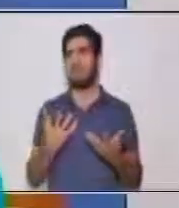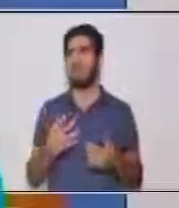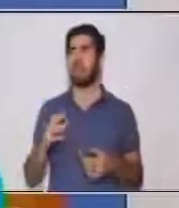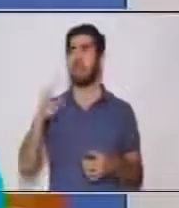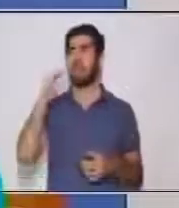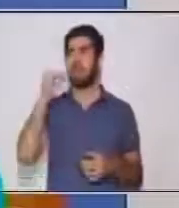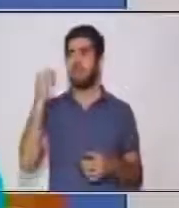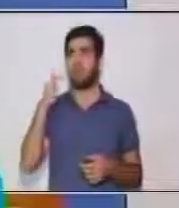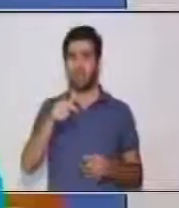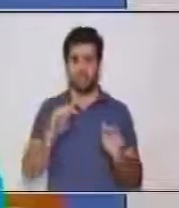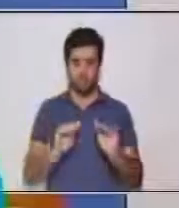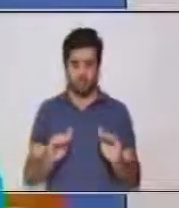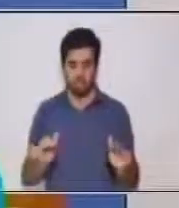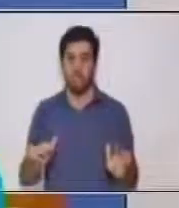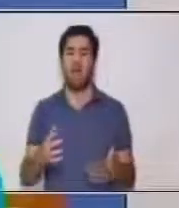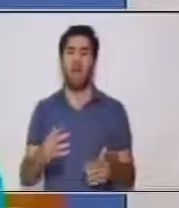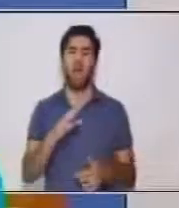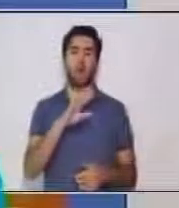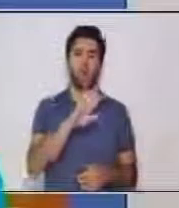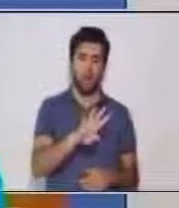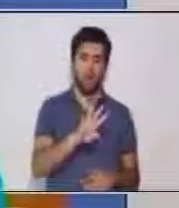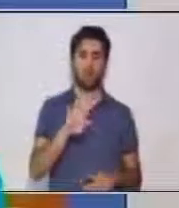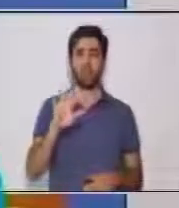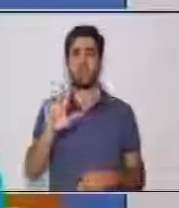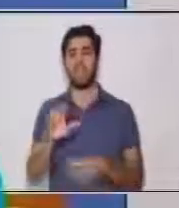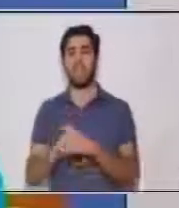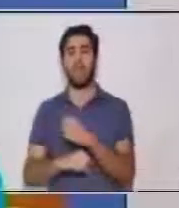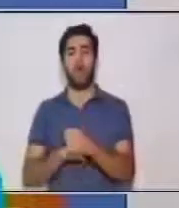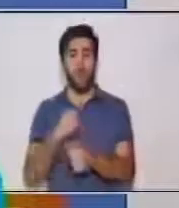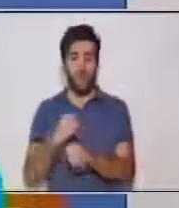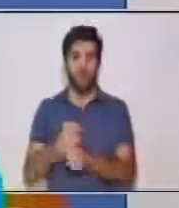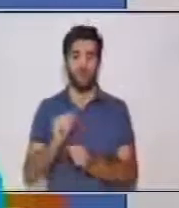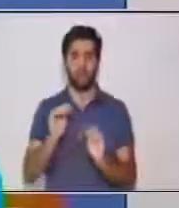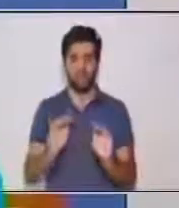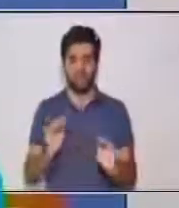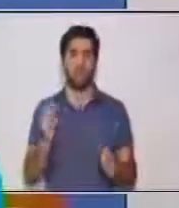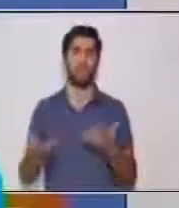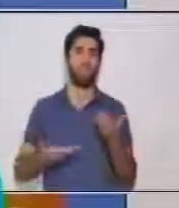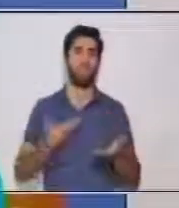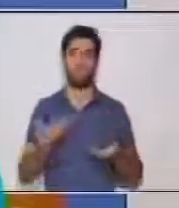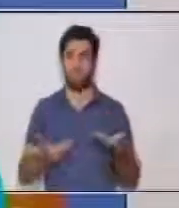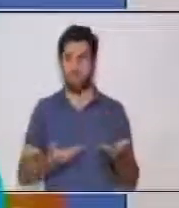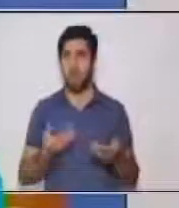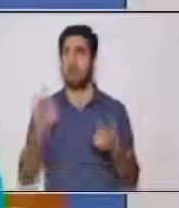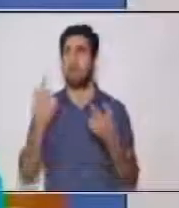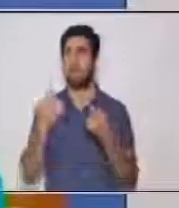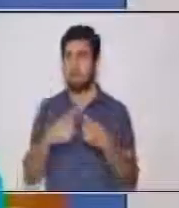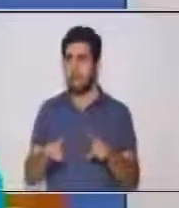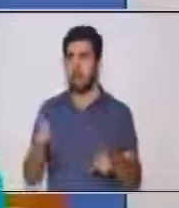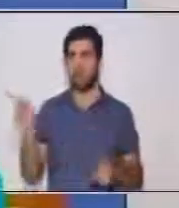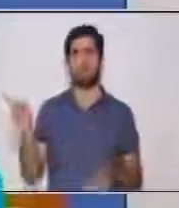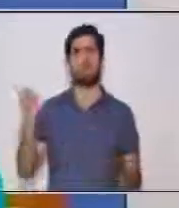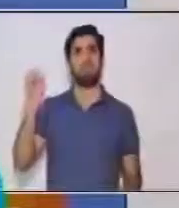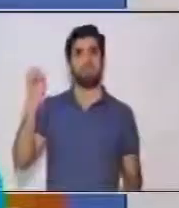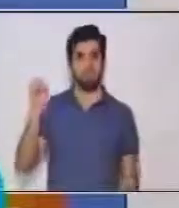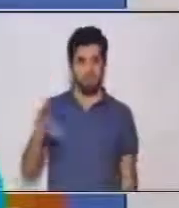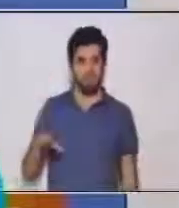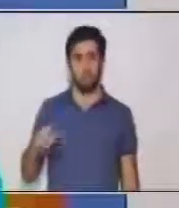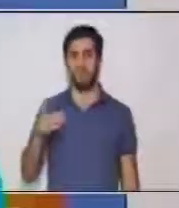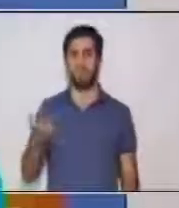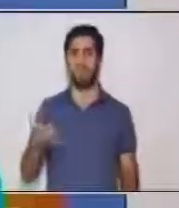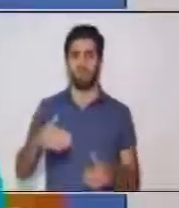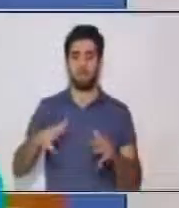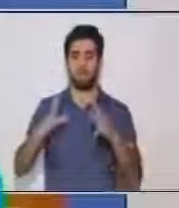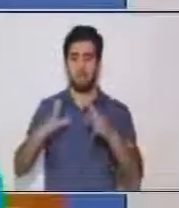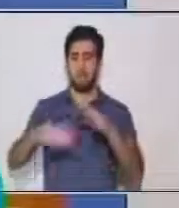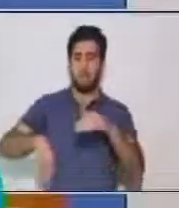4 y 5 años. Ah, entonces son niños pequeñitos los que jugaron fútbol. Pero demostraron grandes capacidades con el balón. Muy